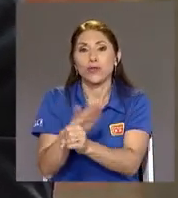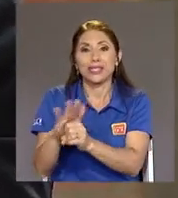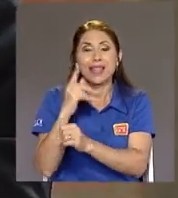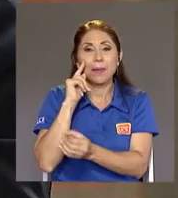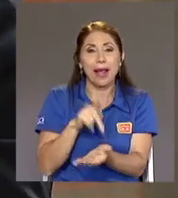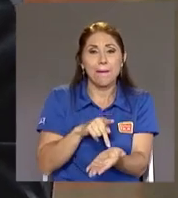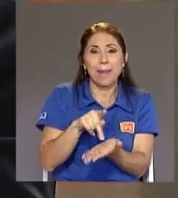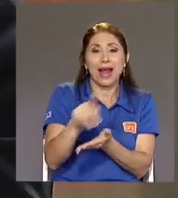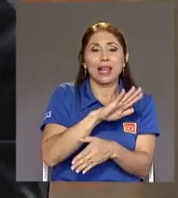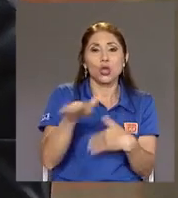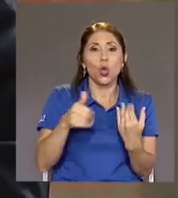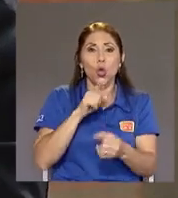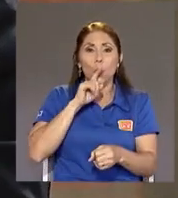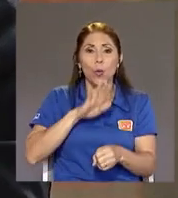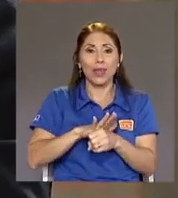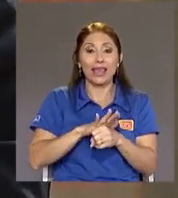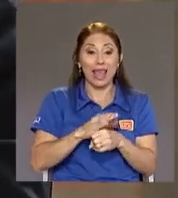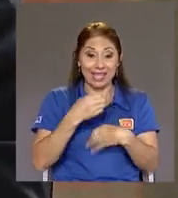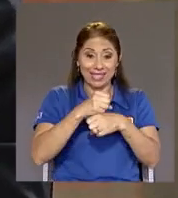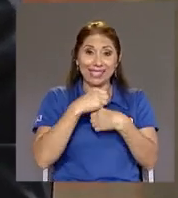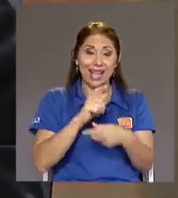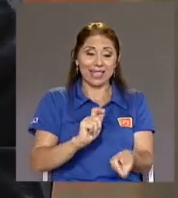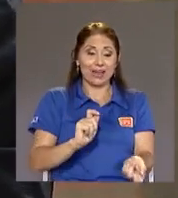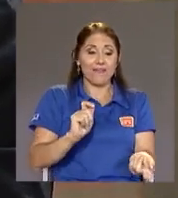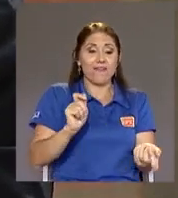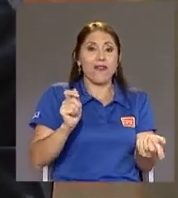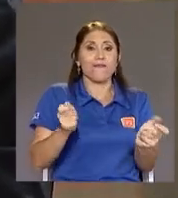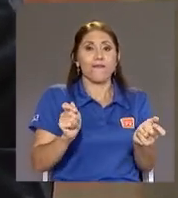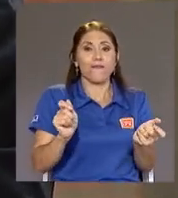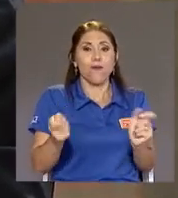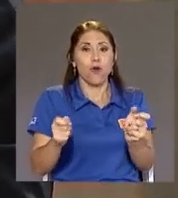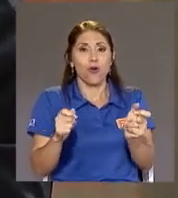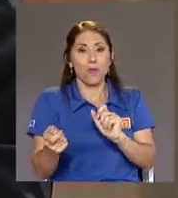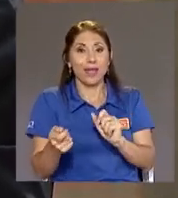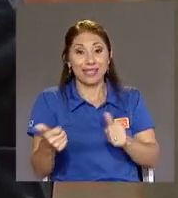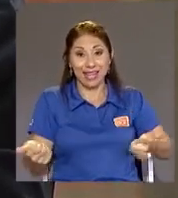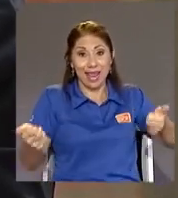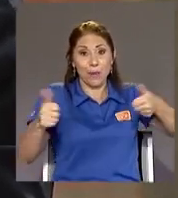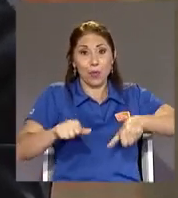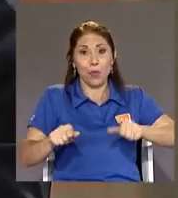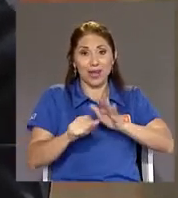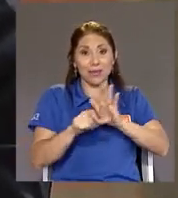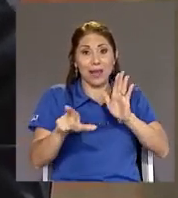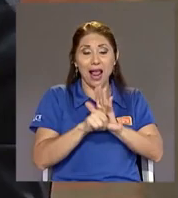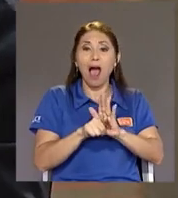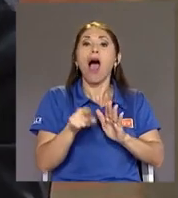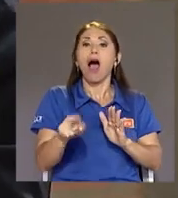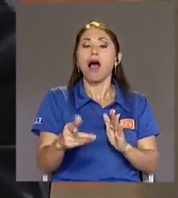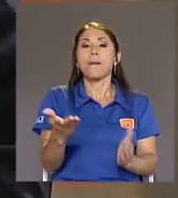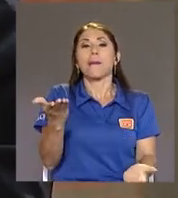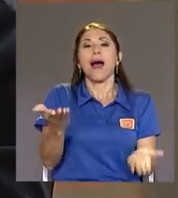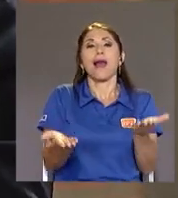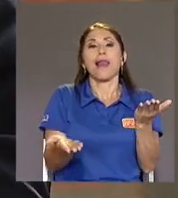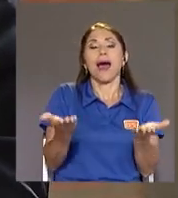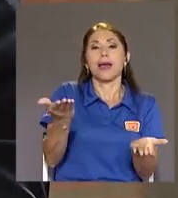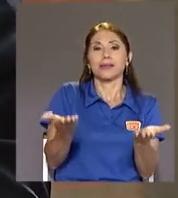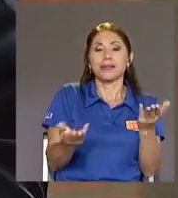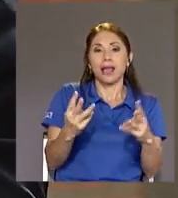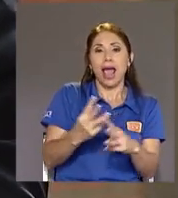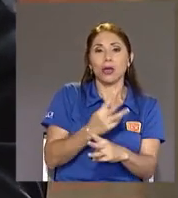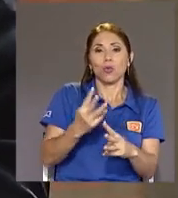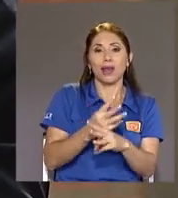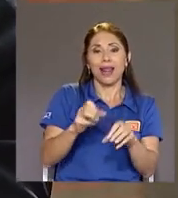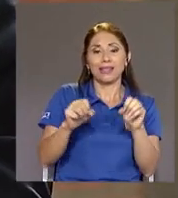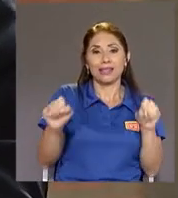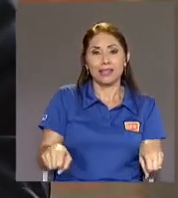Logran darle Balancia actuarial Las reformas Que aprobó La asamblea legislativa Logra darle Balancia actuarial Al sistema Siempre